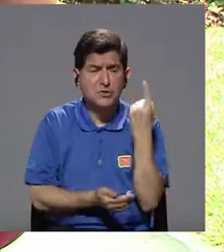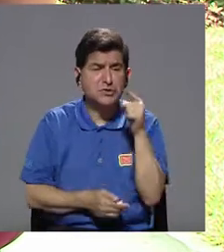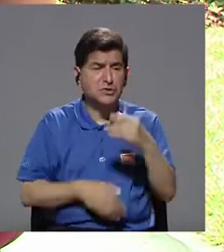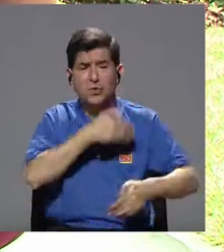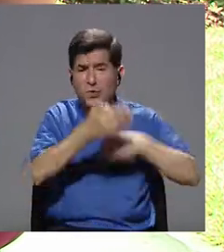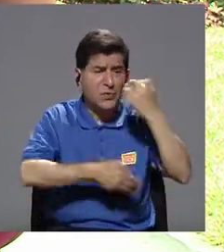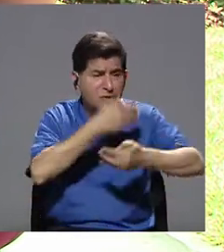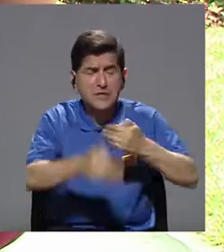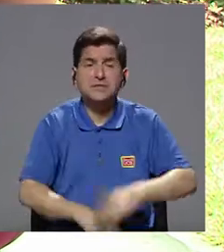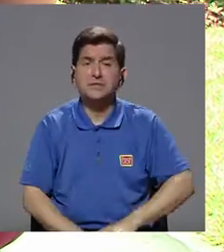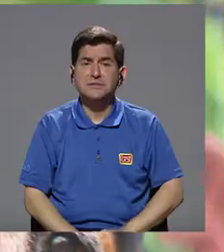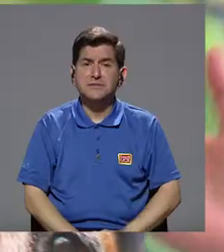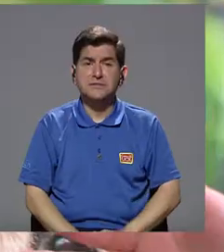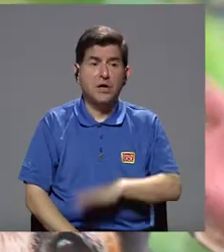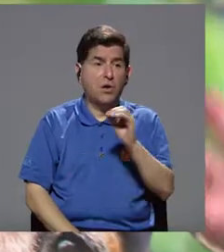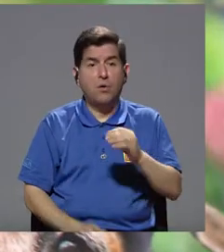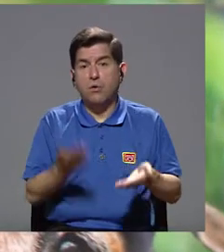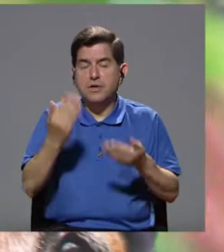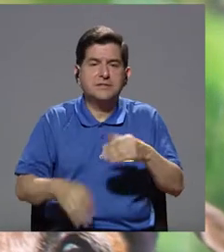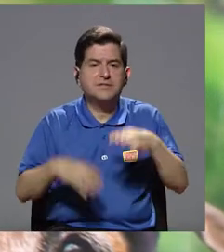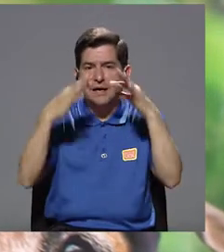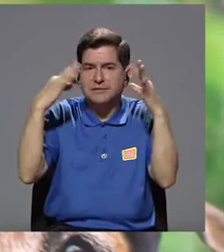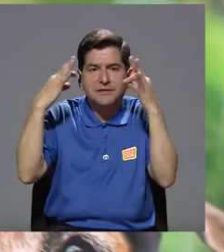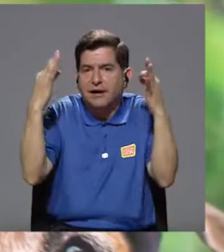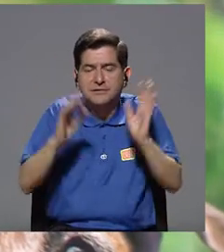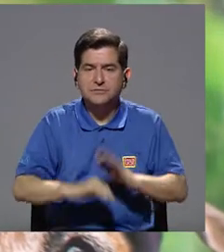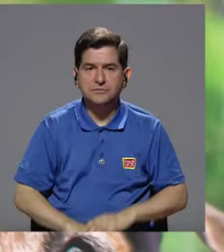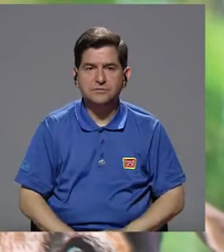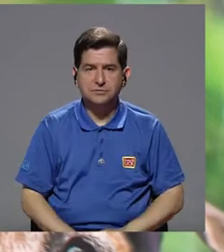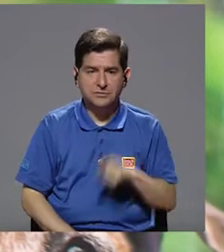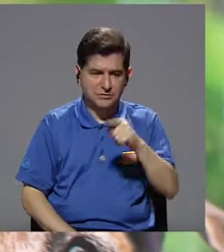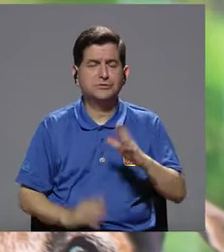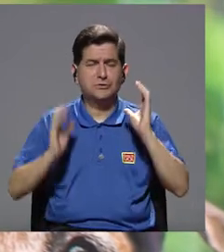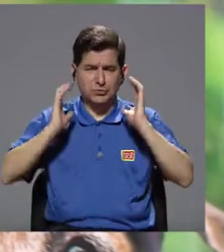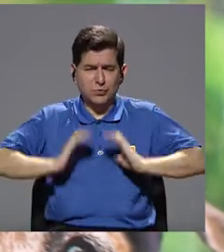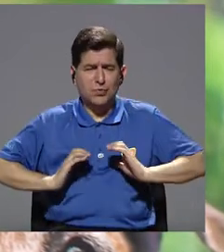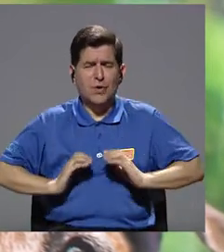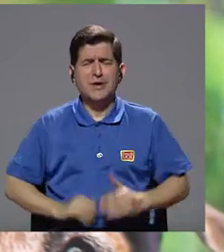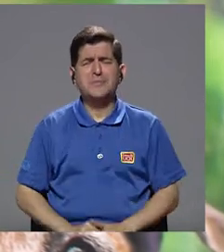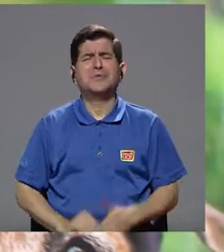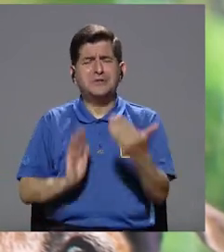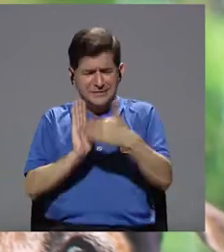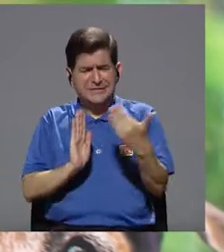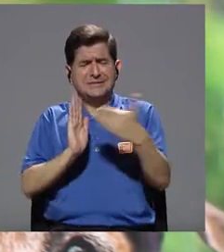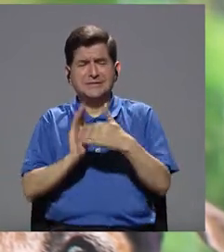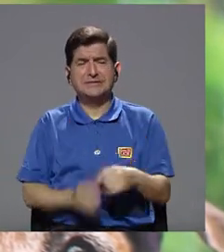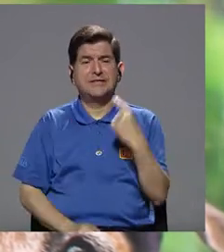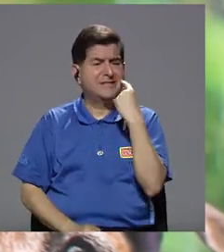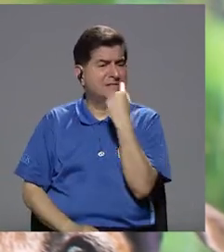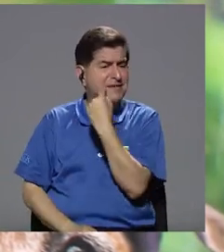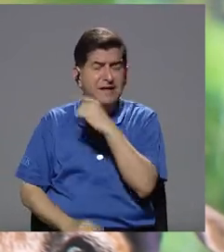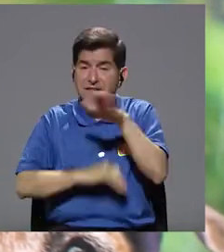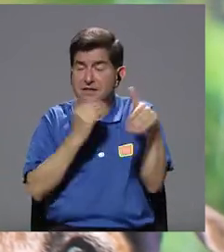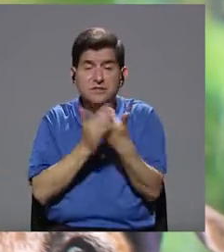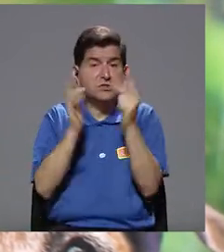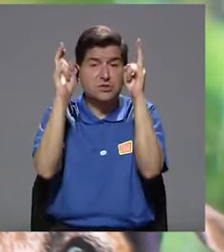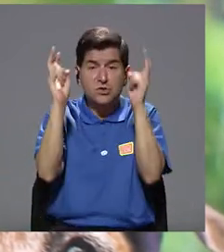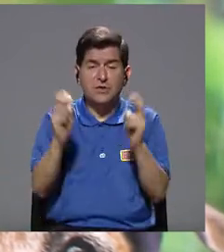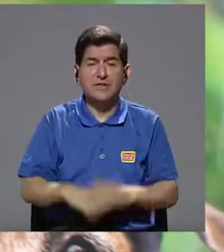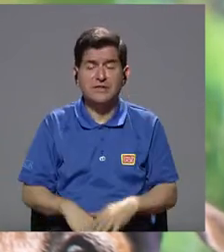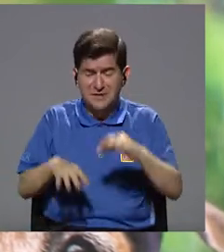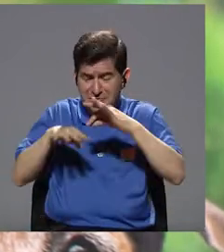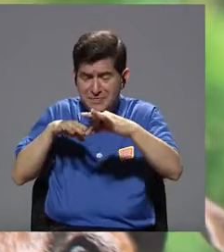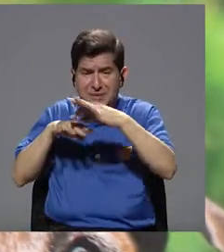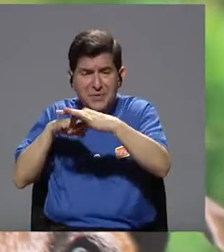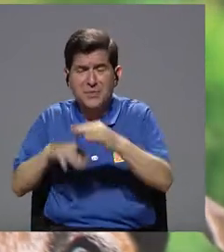teniendo cachorritos y cachorritas. Por supuesto. O, bueno, gatitos, ¿no? Su cuerpo se les desgasta, son los dientitos, sea, todo el tema